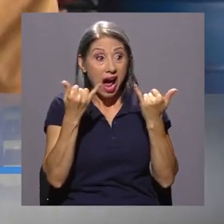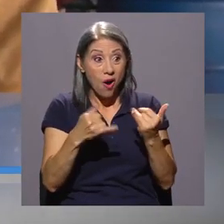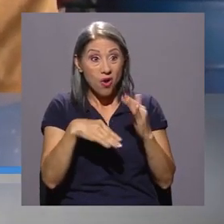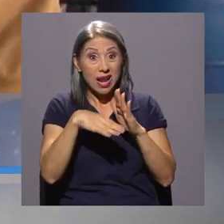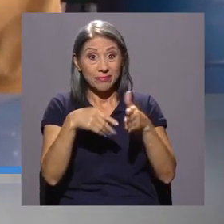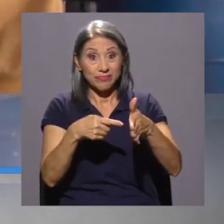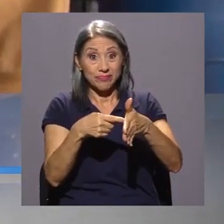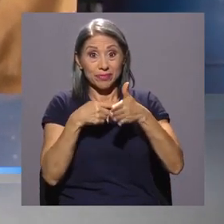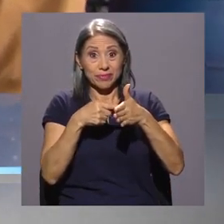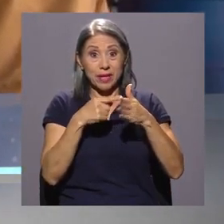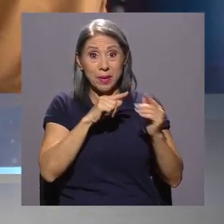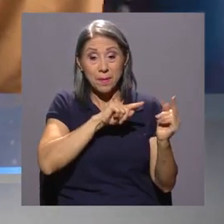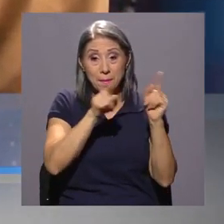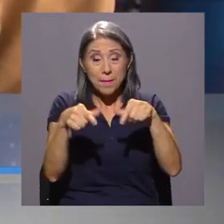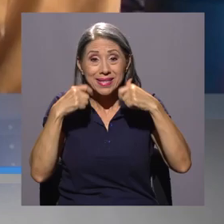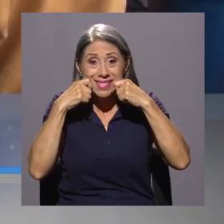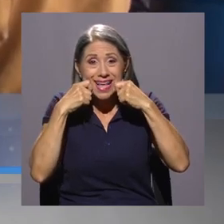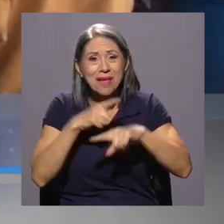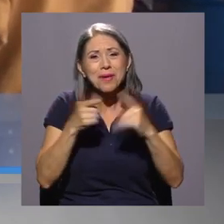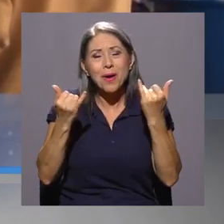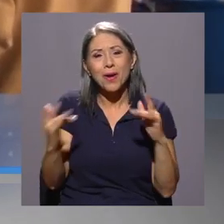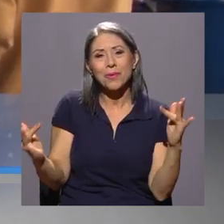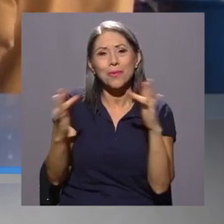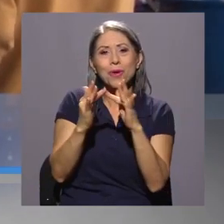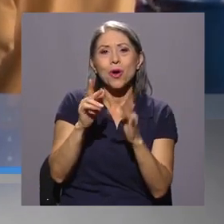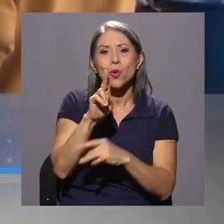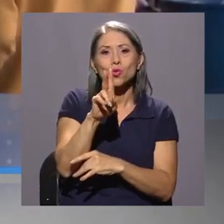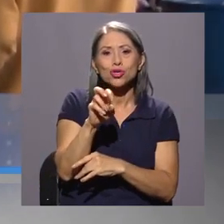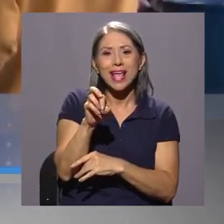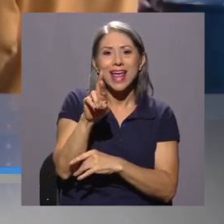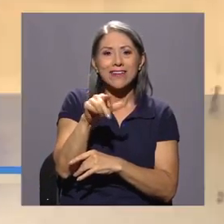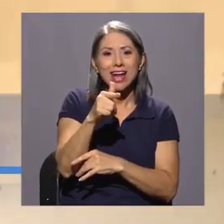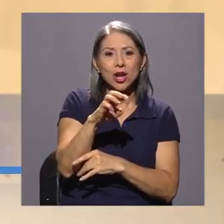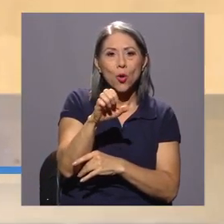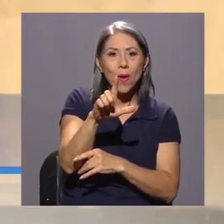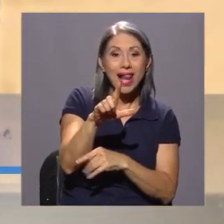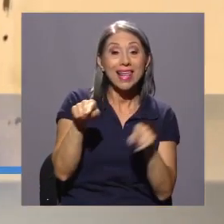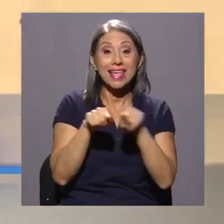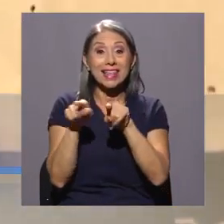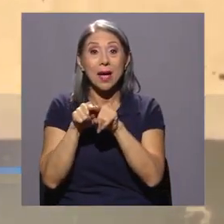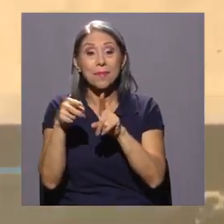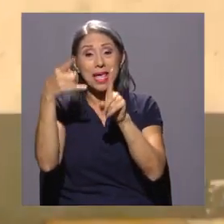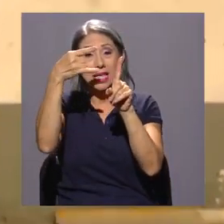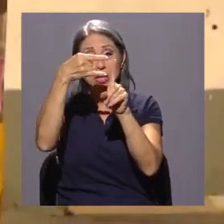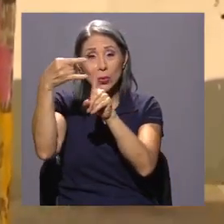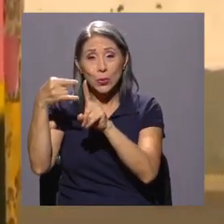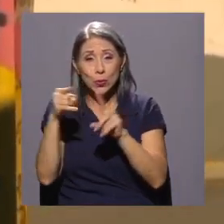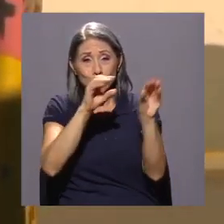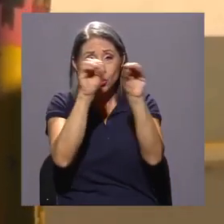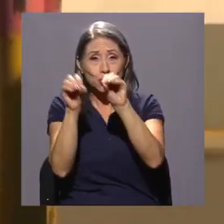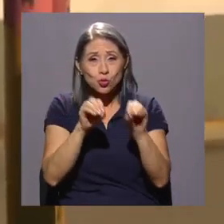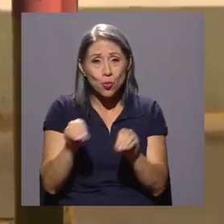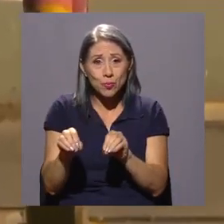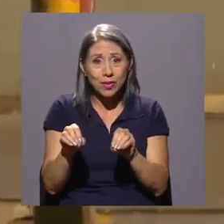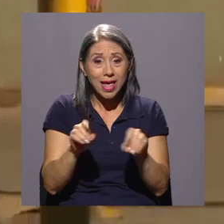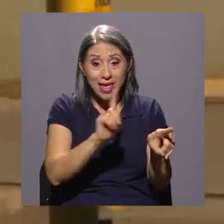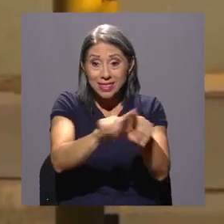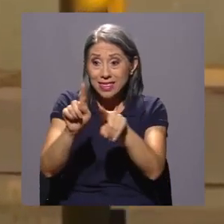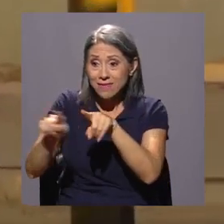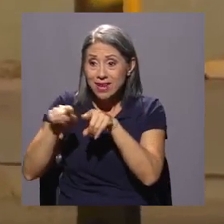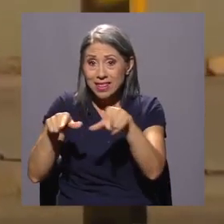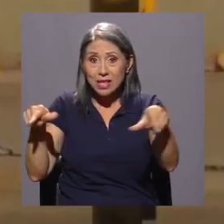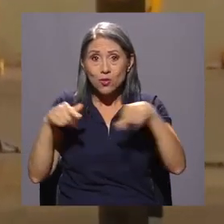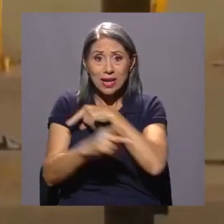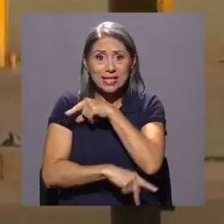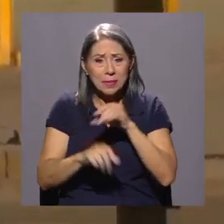imparte desde el año 2013 como parte de un proyecto de acción social que reafirma el compromiso del Centro en la Prevención para la Eliminación de Todo Tipo de Violencia